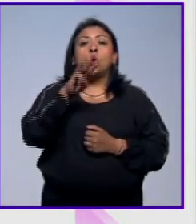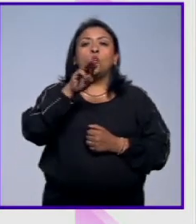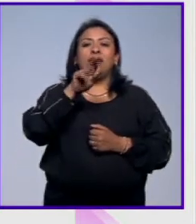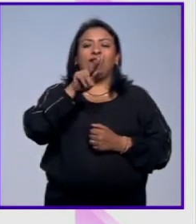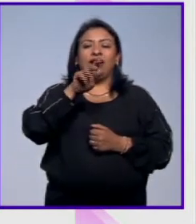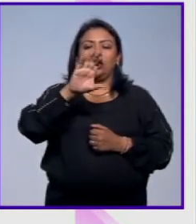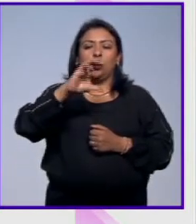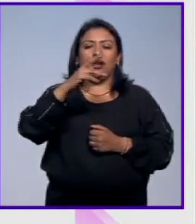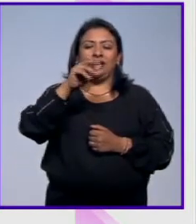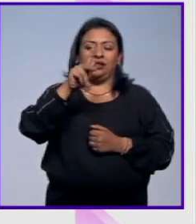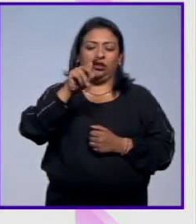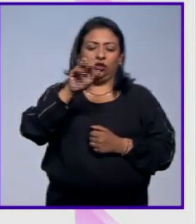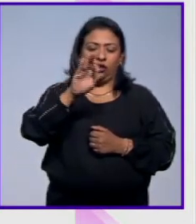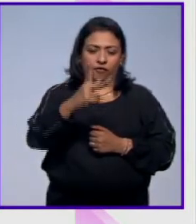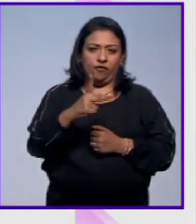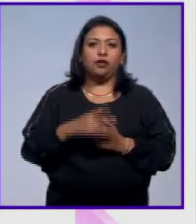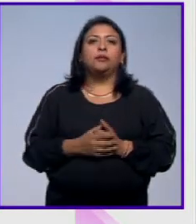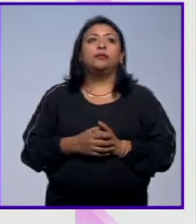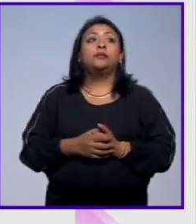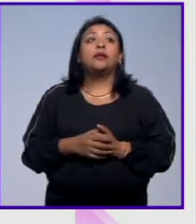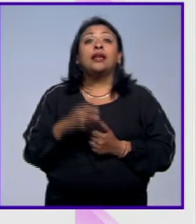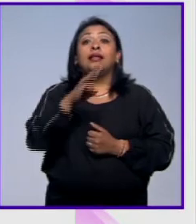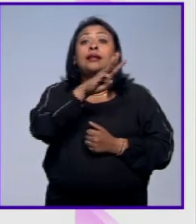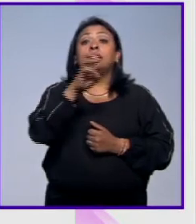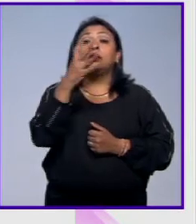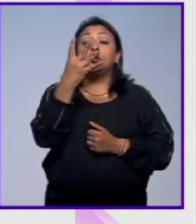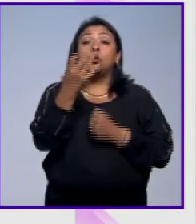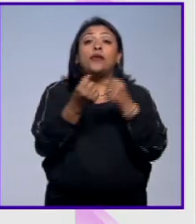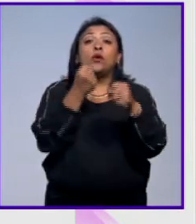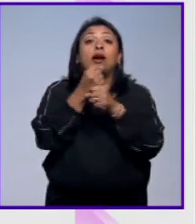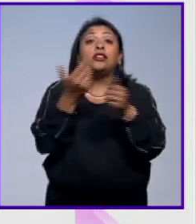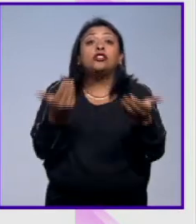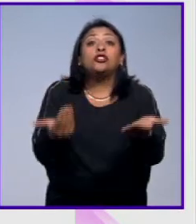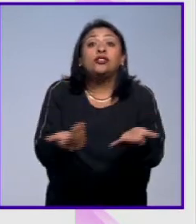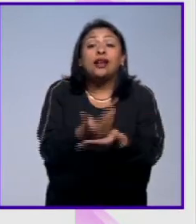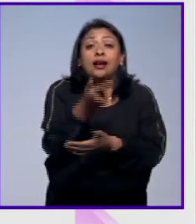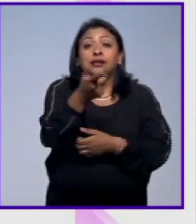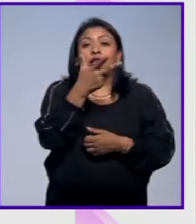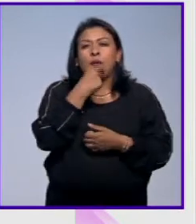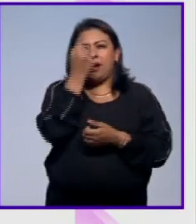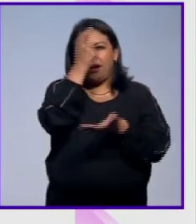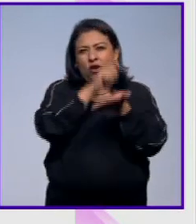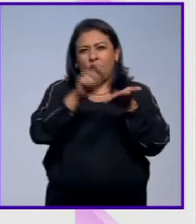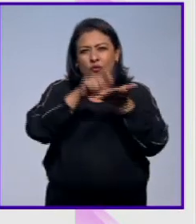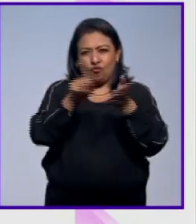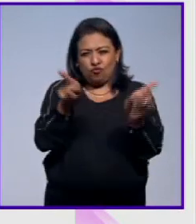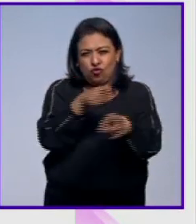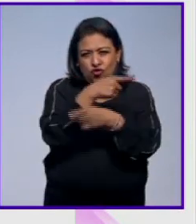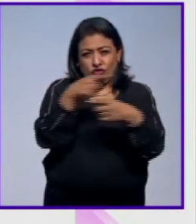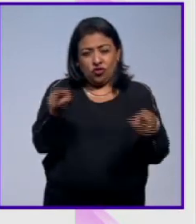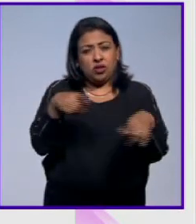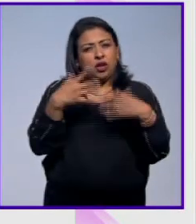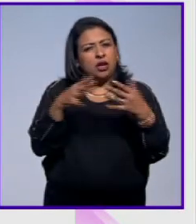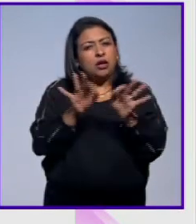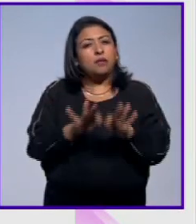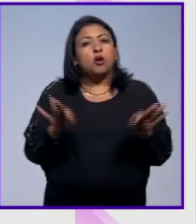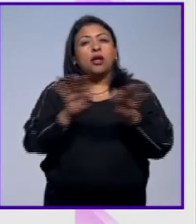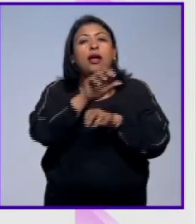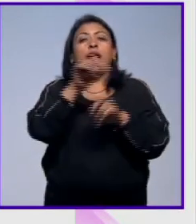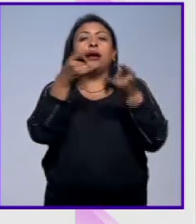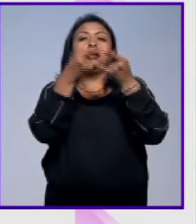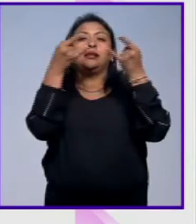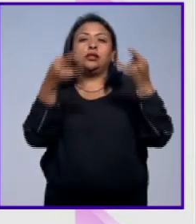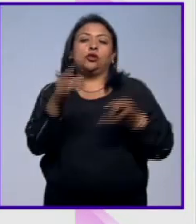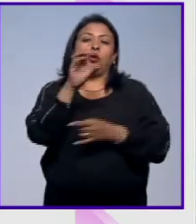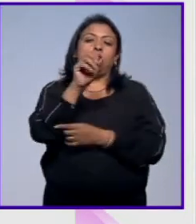Christophe Willebaldo 304 años del nacimiento de este compositor una figura clave en la historia